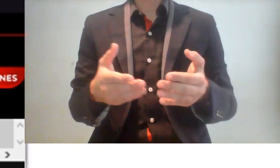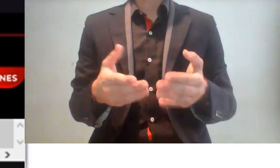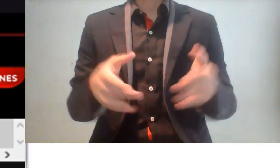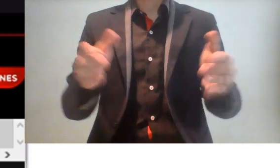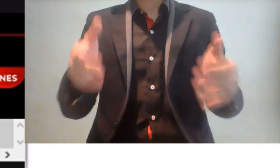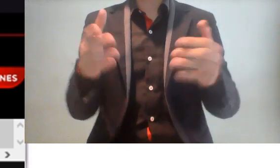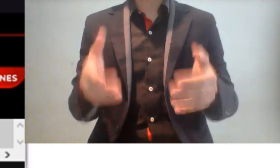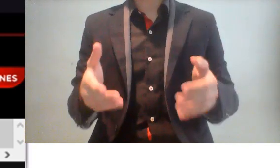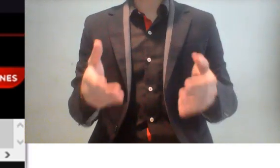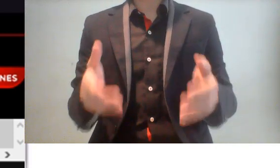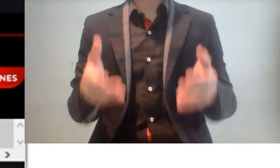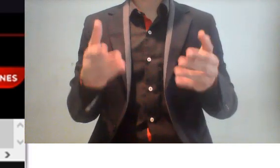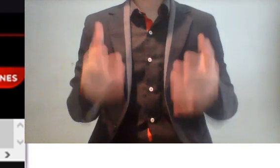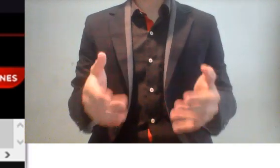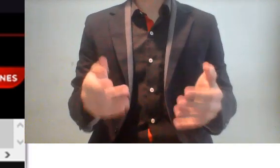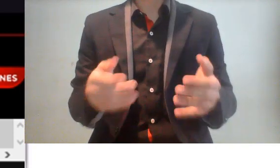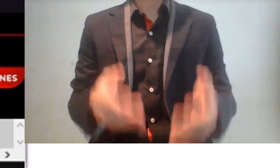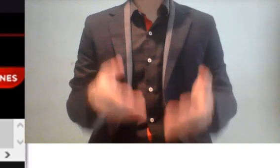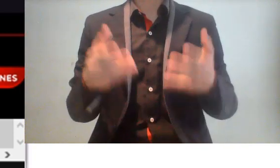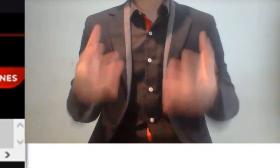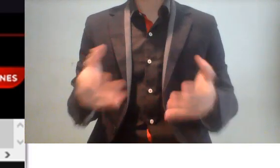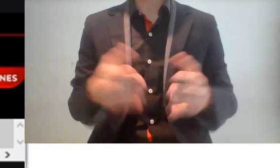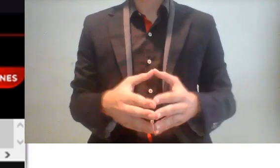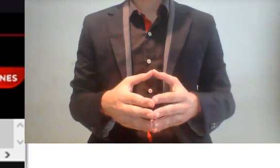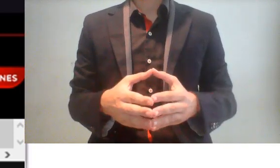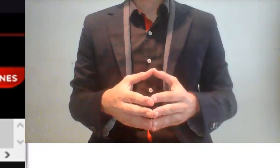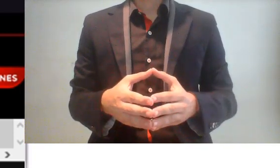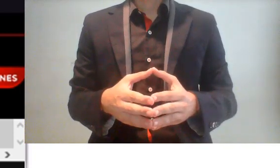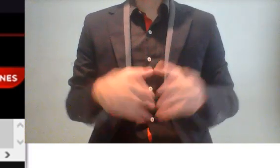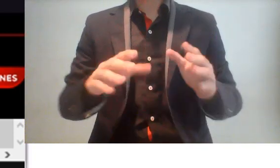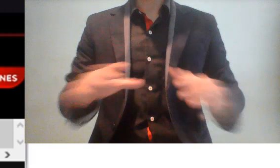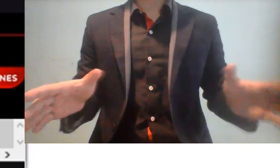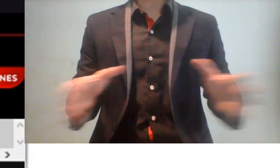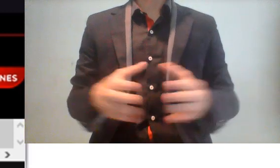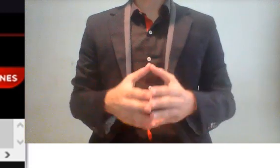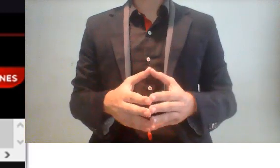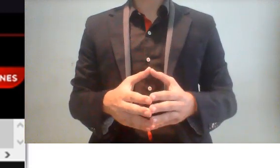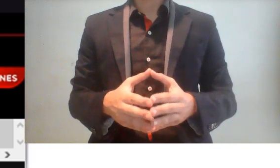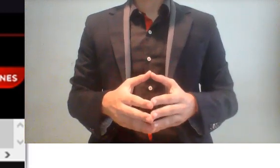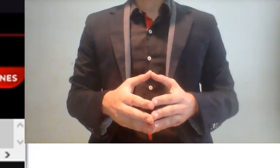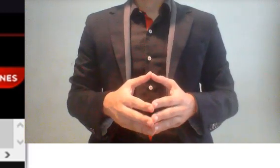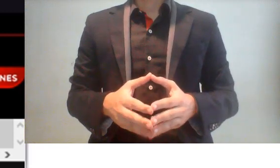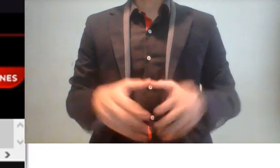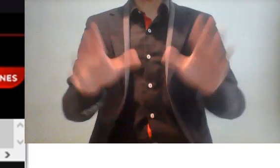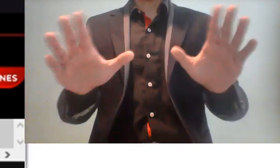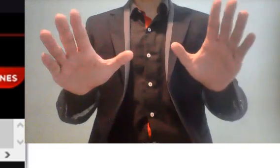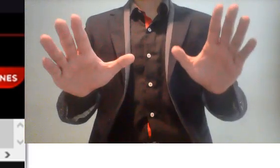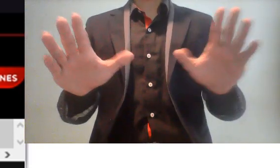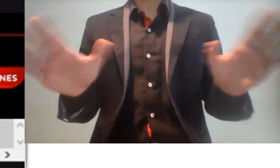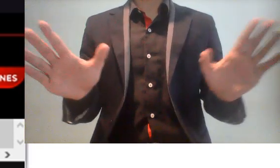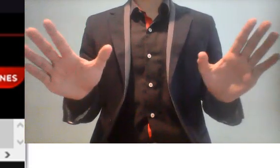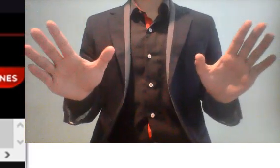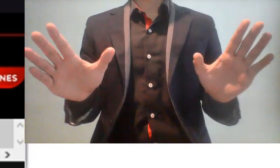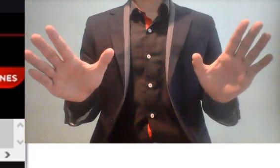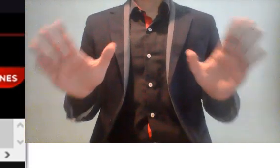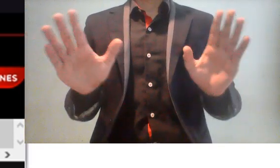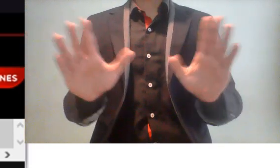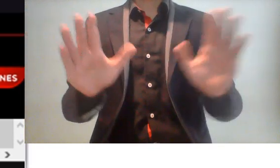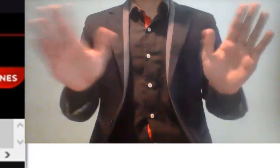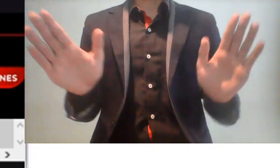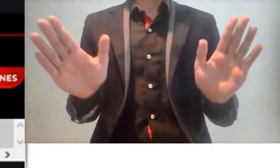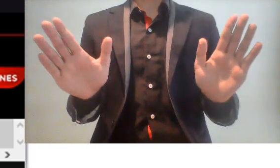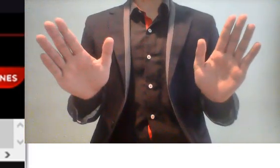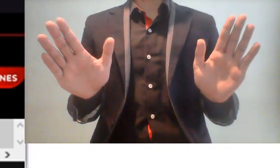nuestro país el 50% de nuestra población se encuentra en pobreza? ¿Y que a ellos no hay que ayudarlos? Porque yo solamente les pongo